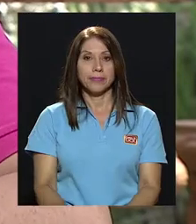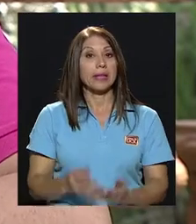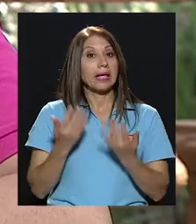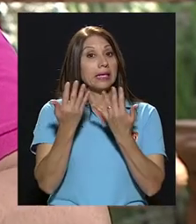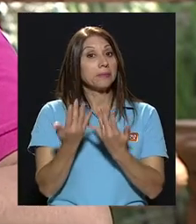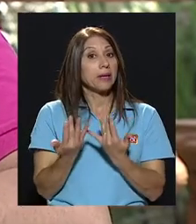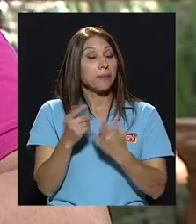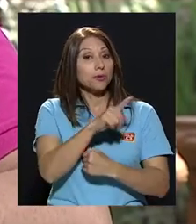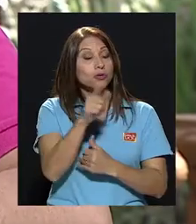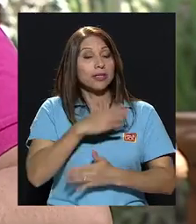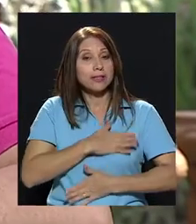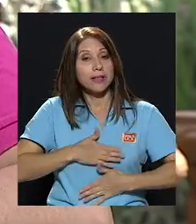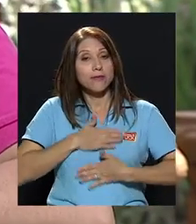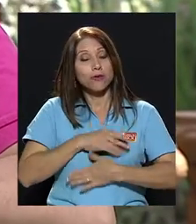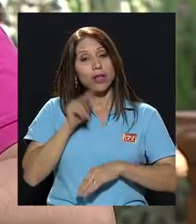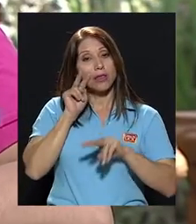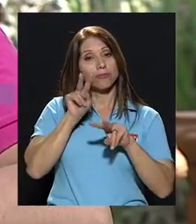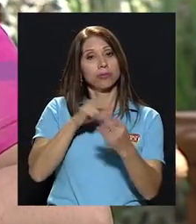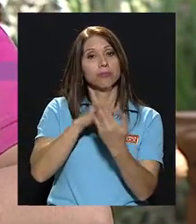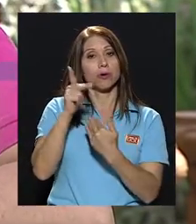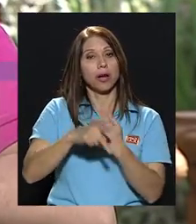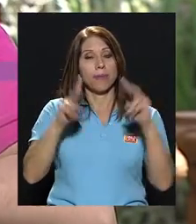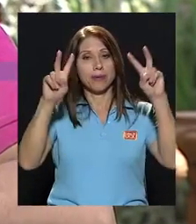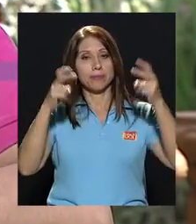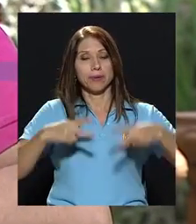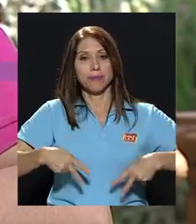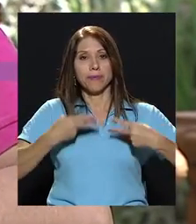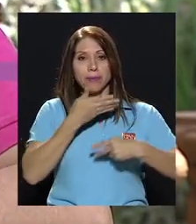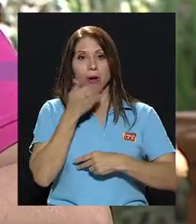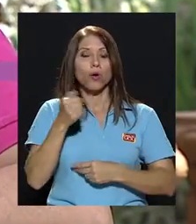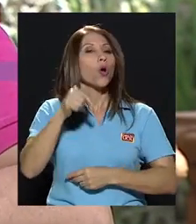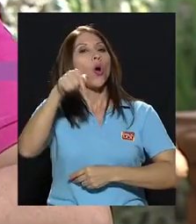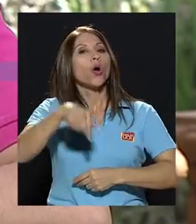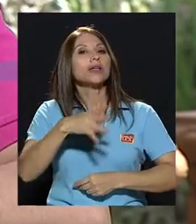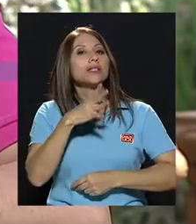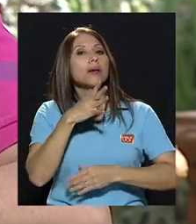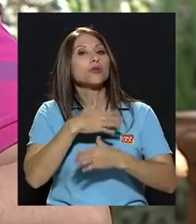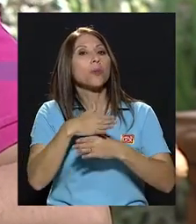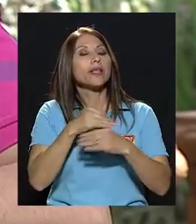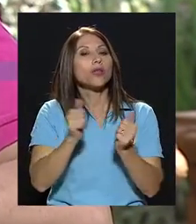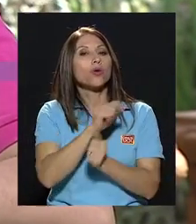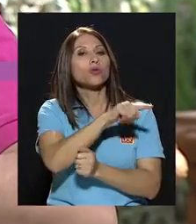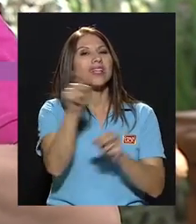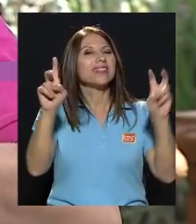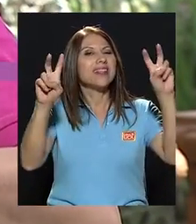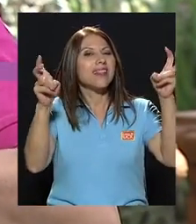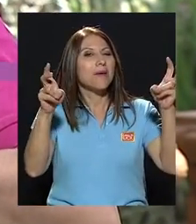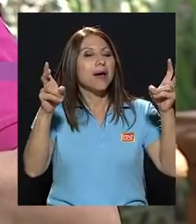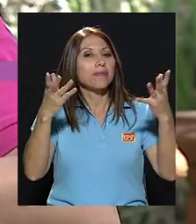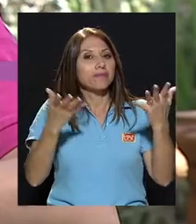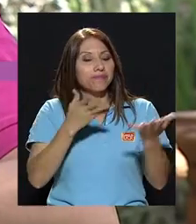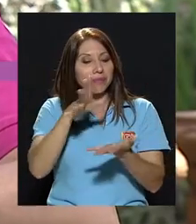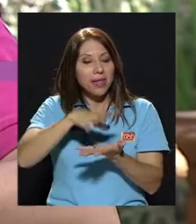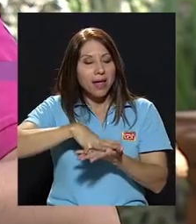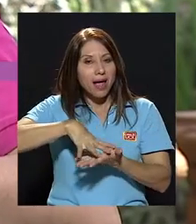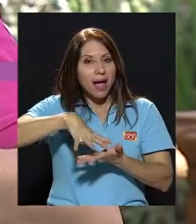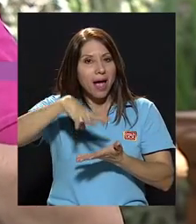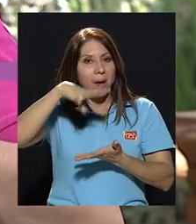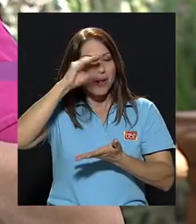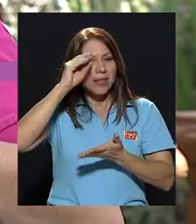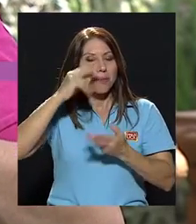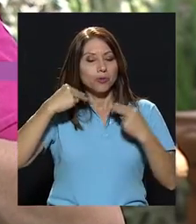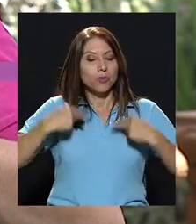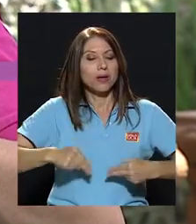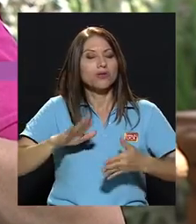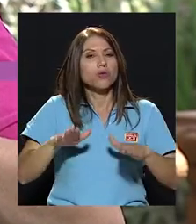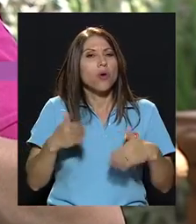Esperemos que estén disfrutando nuestro programa de Vivirmejor. El día de hoy estamos compartiendo con ustedes el tema de cómo aprendemos los